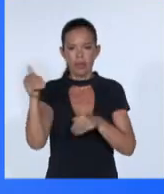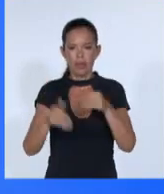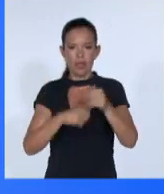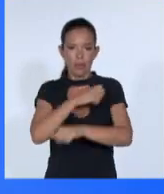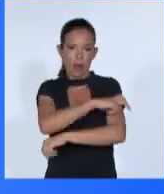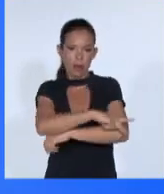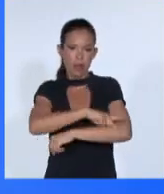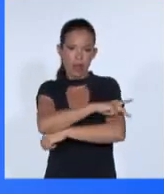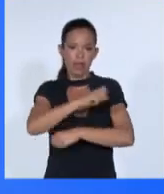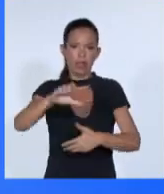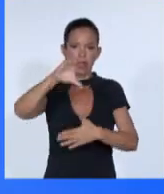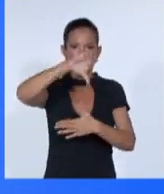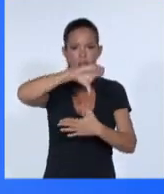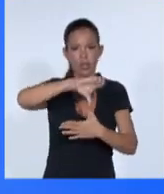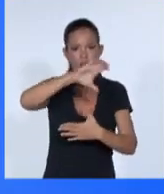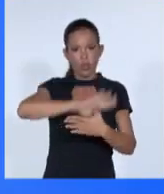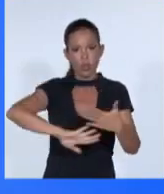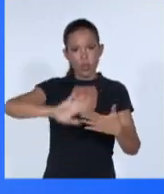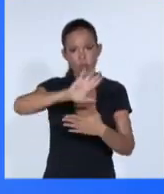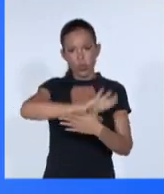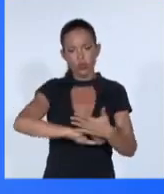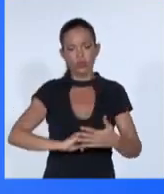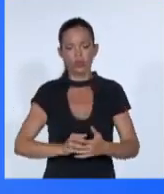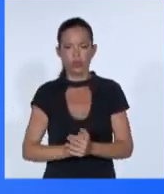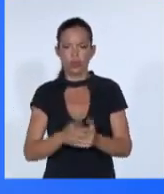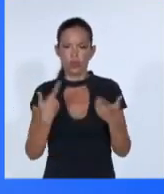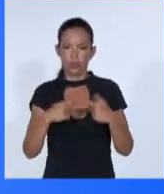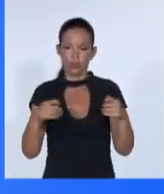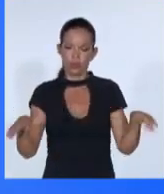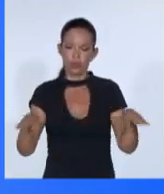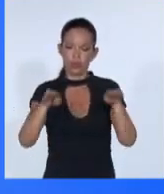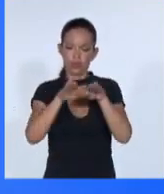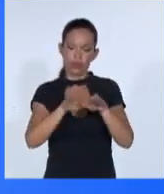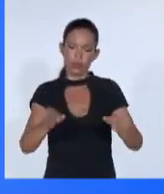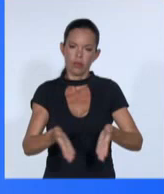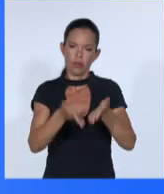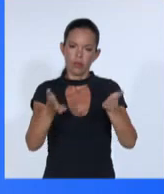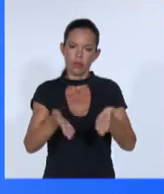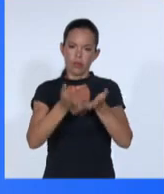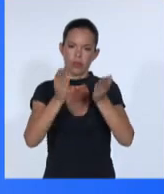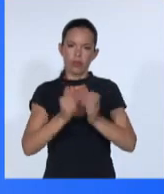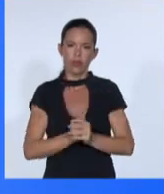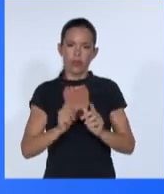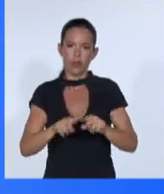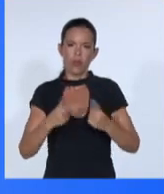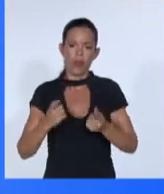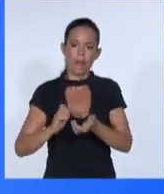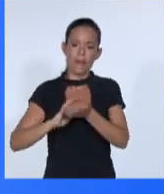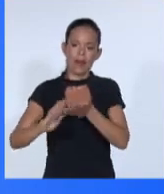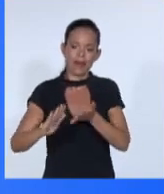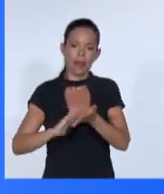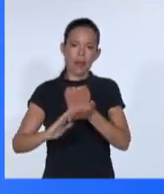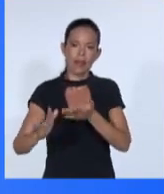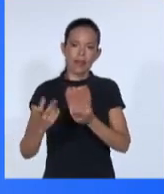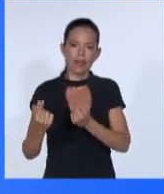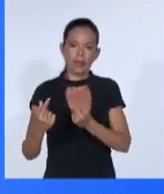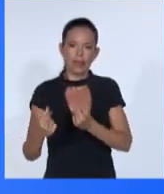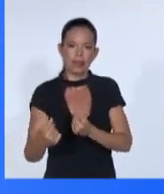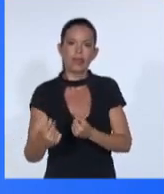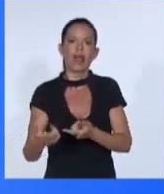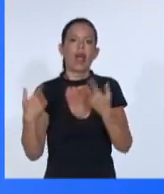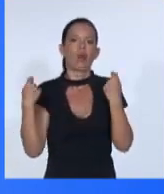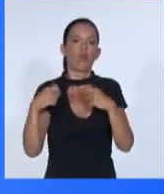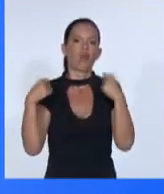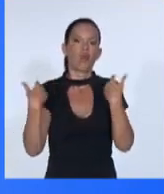balanceado y orientado al desarrollo. El alto costo de los préstamos impide que los países en desarrollo puedan invertir en los